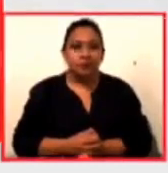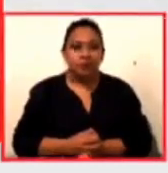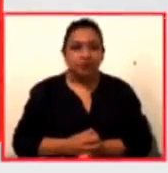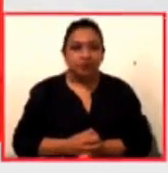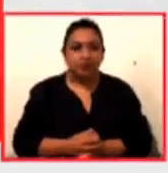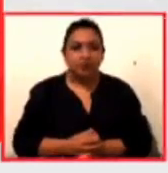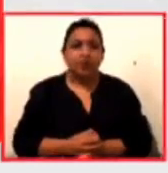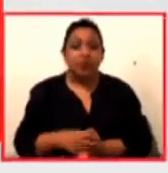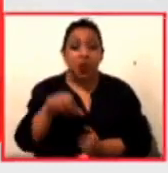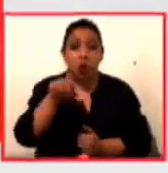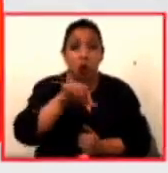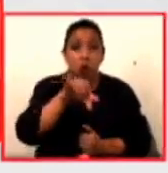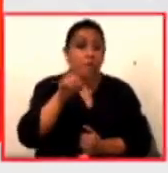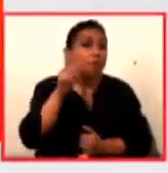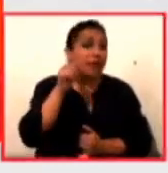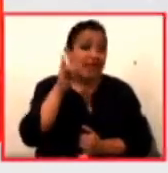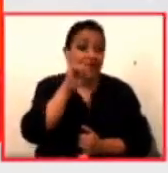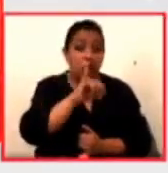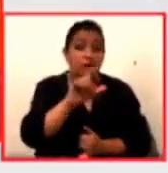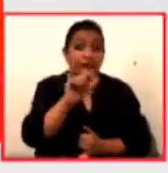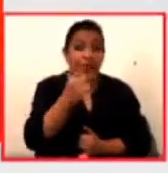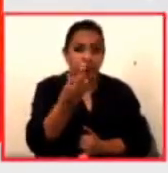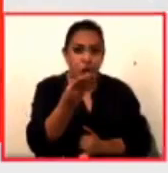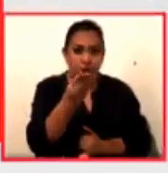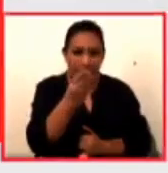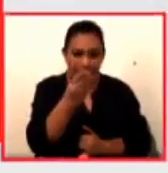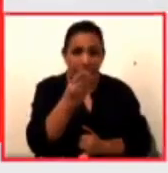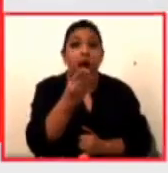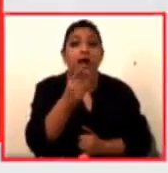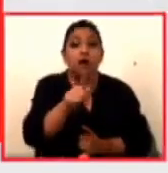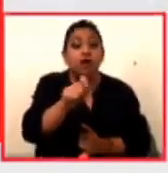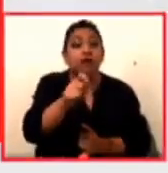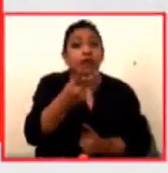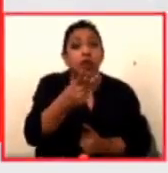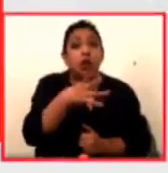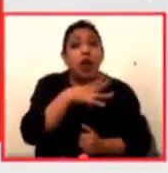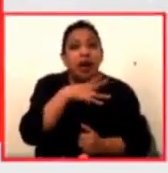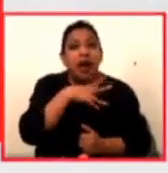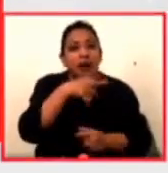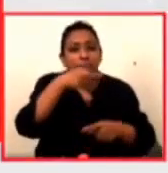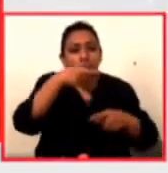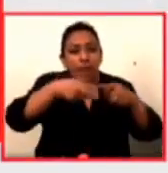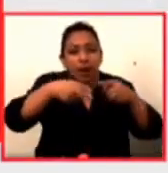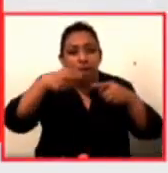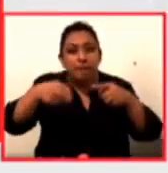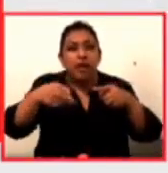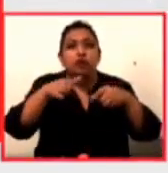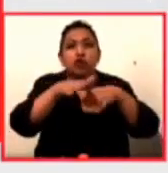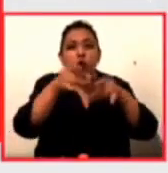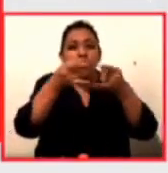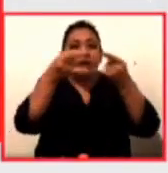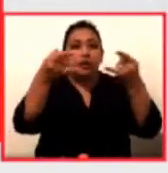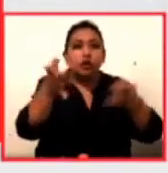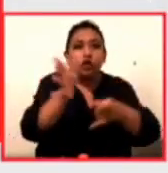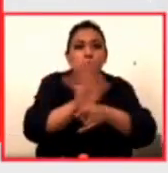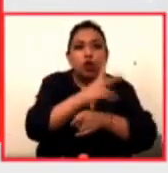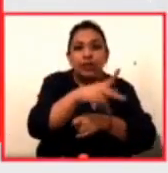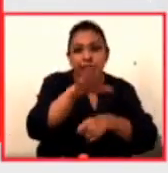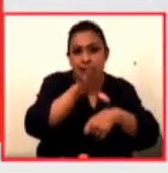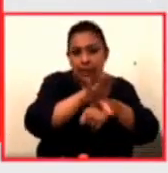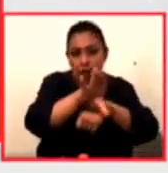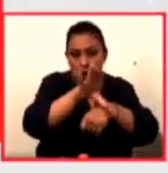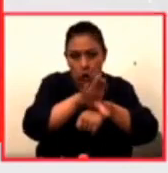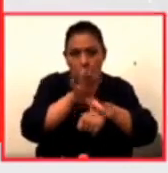Este jueves 21 de mayo Canal 22 estrena la serie documental La Historia del Cine Colombiano una producción de la Fundación